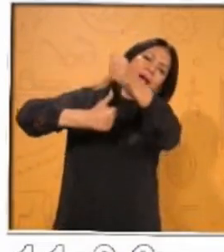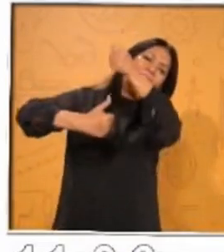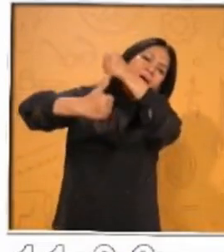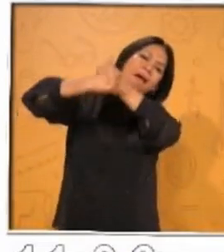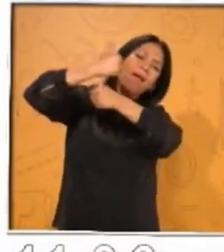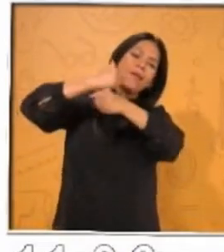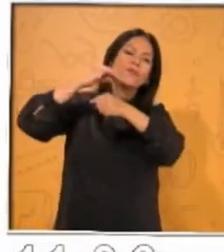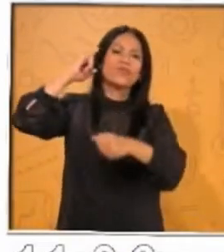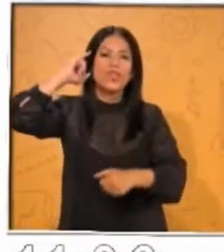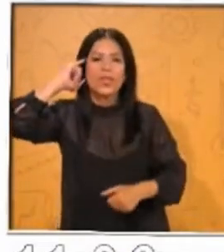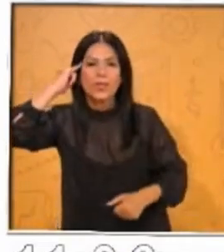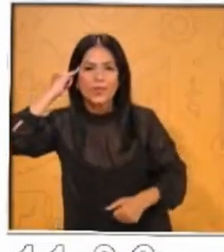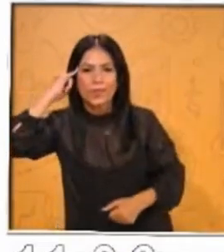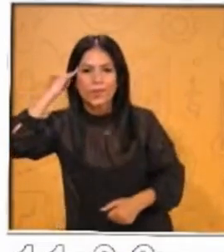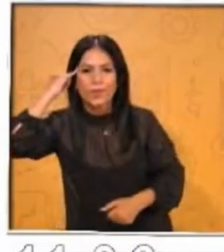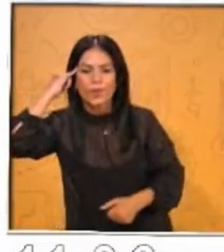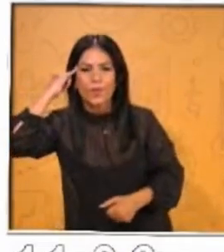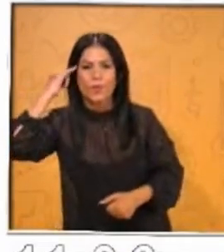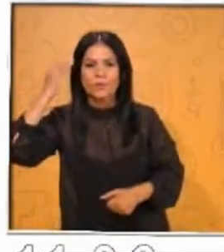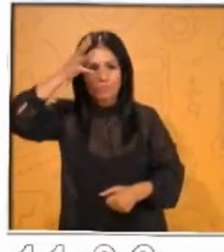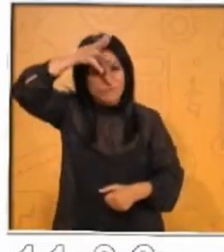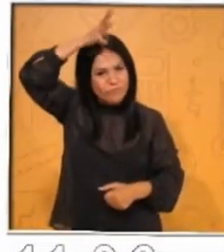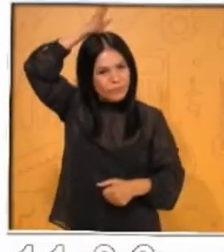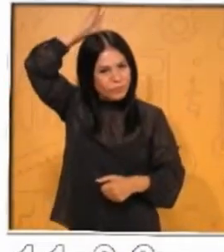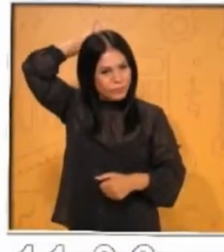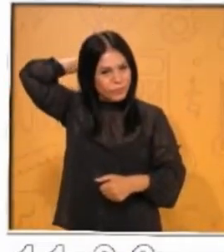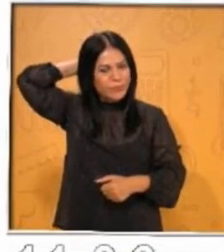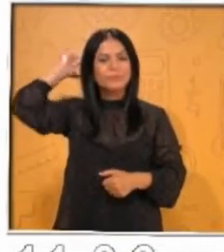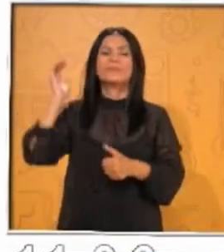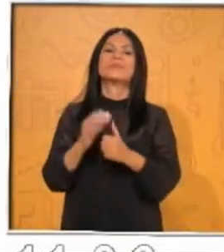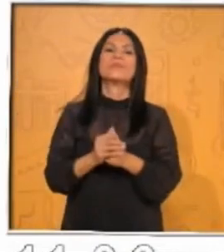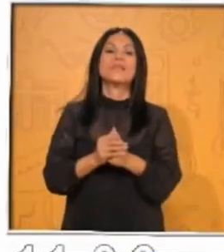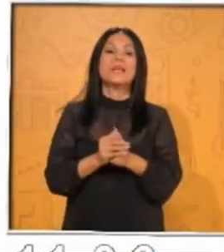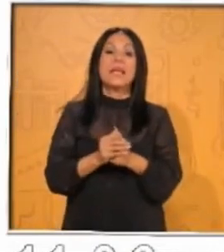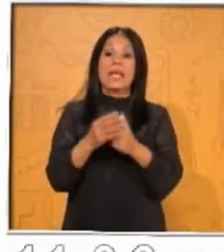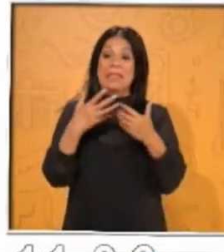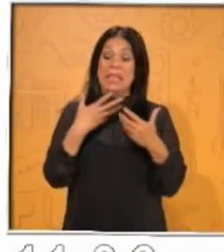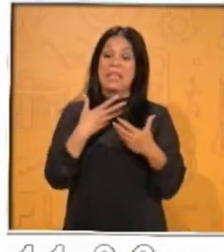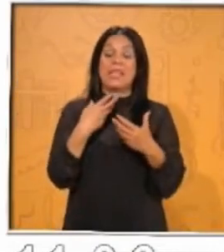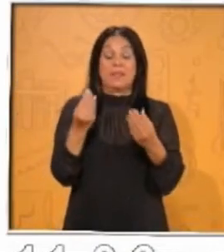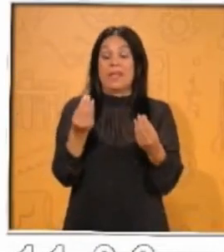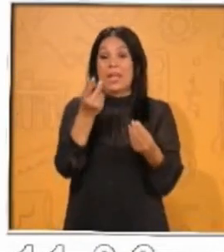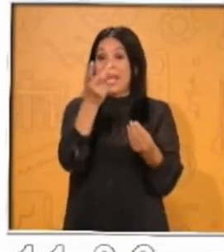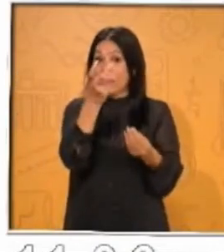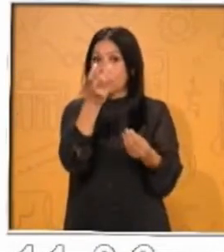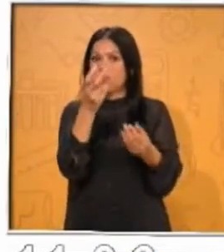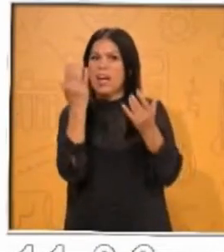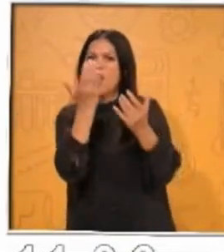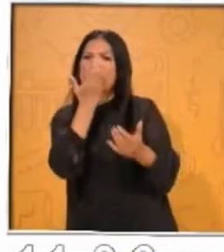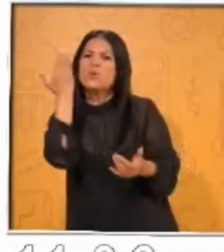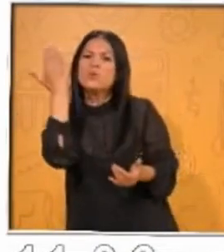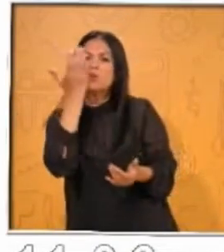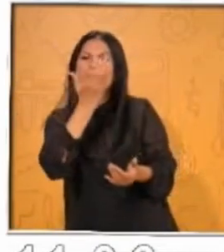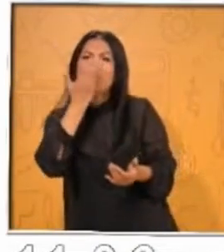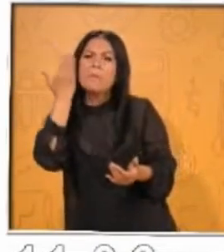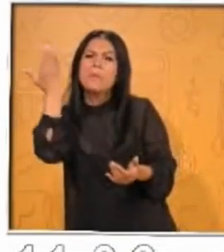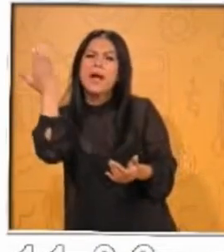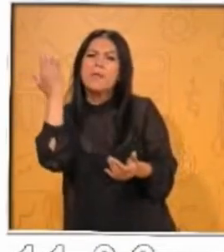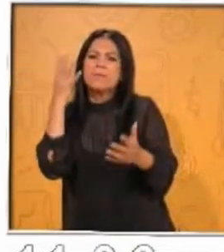estaba en su esplendor y dominaba el Valle de México, como práctica común sometían a los pueblos vecinos,